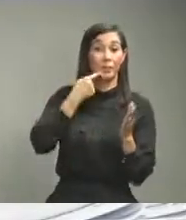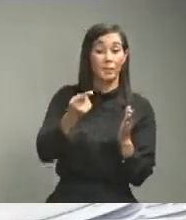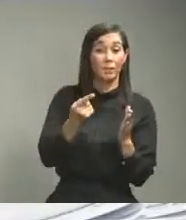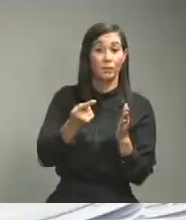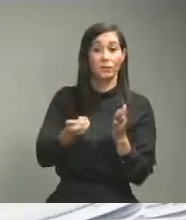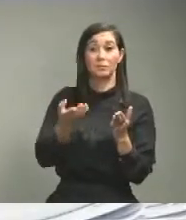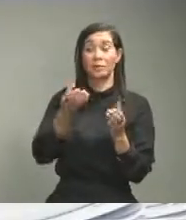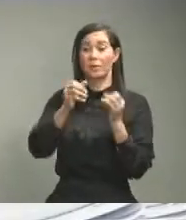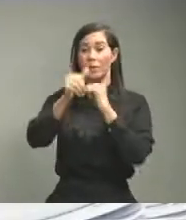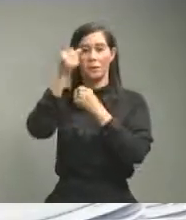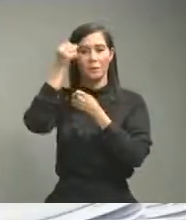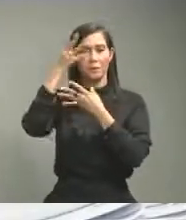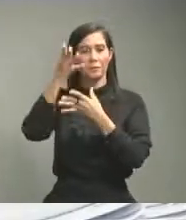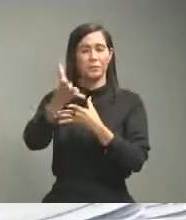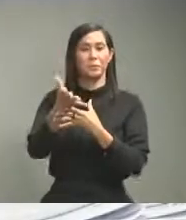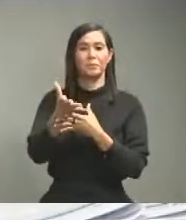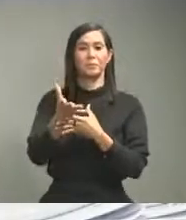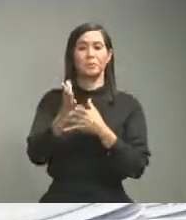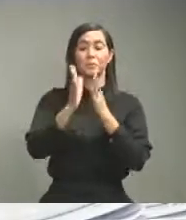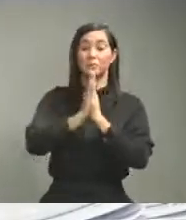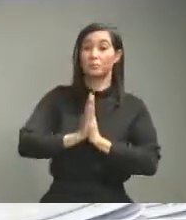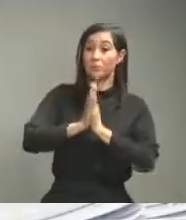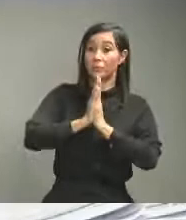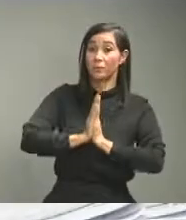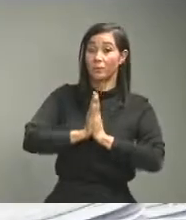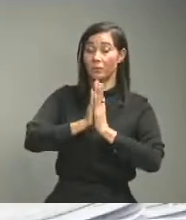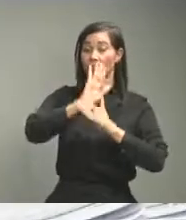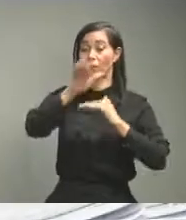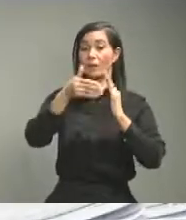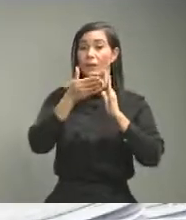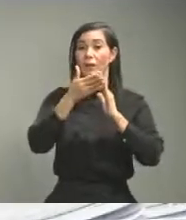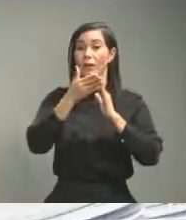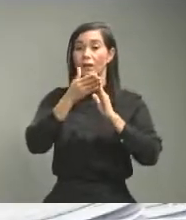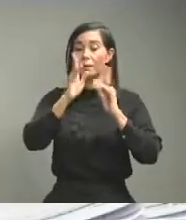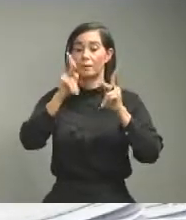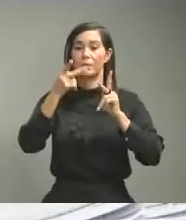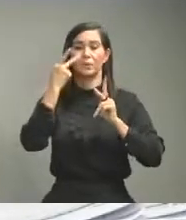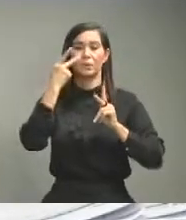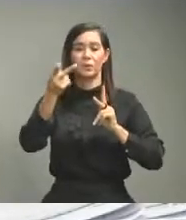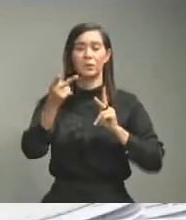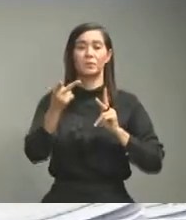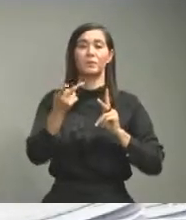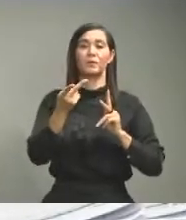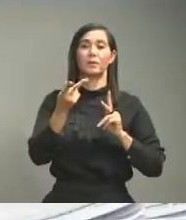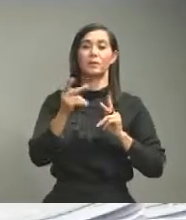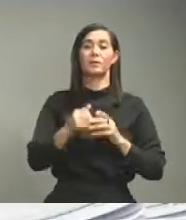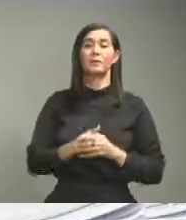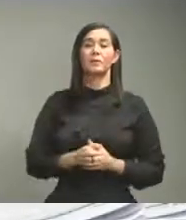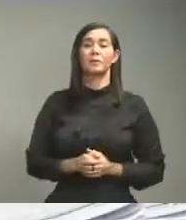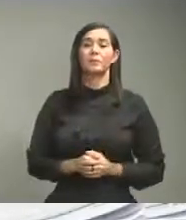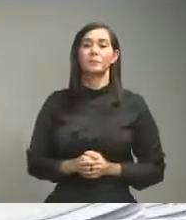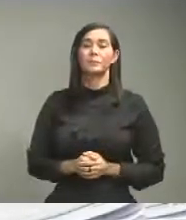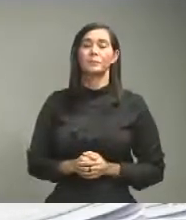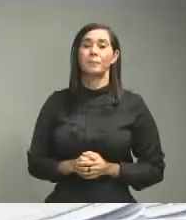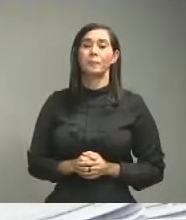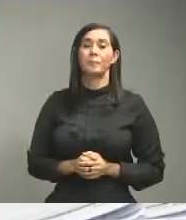malentendido y pido a la población que precisamente vea esto de esa manera que